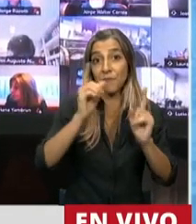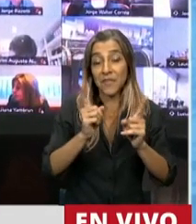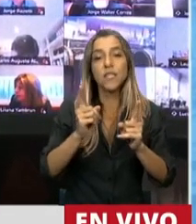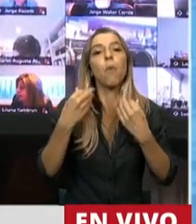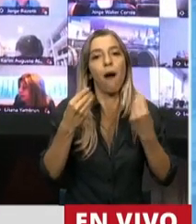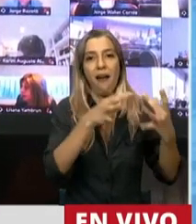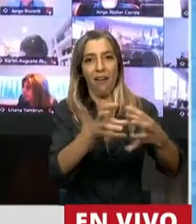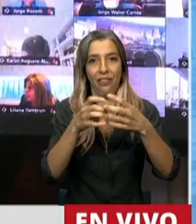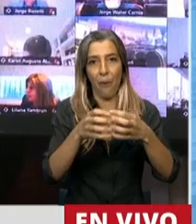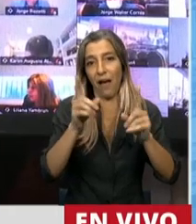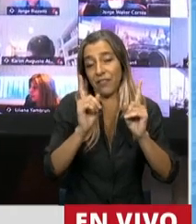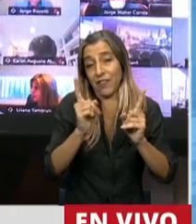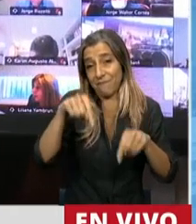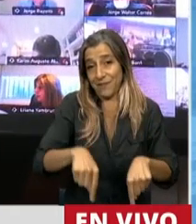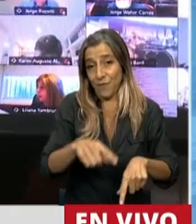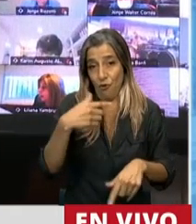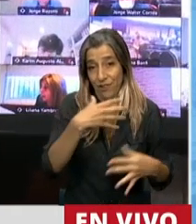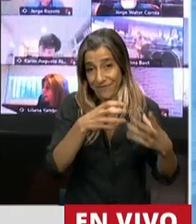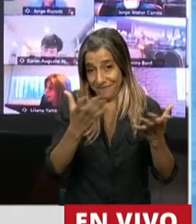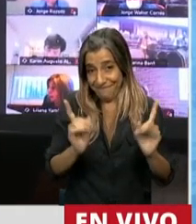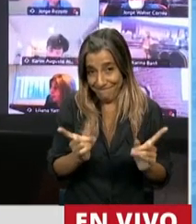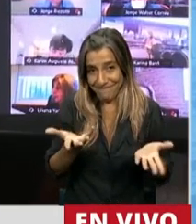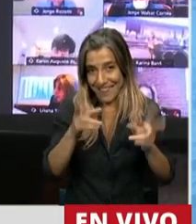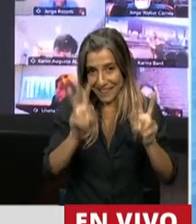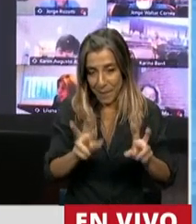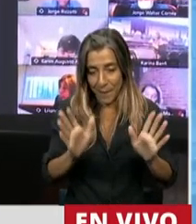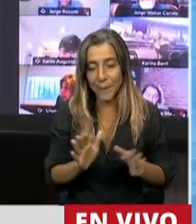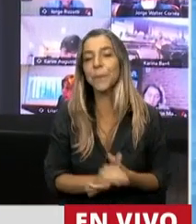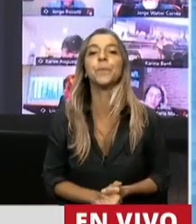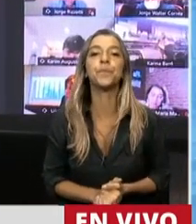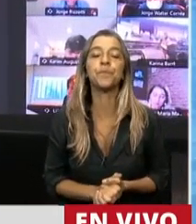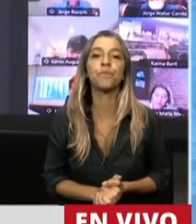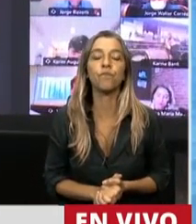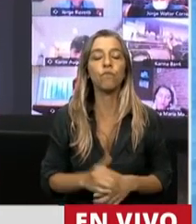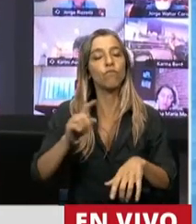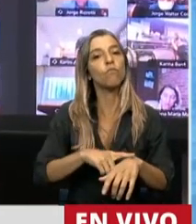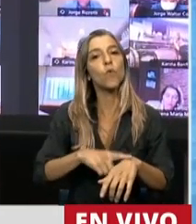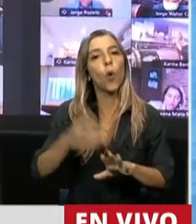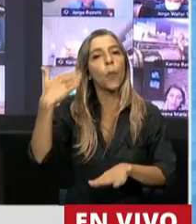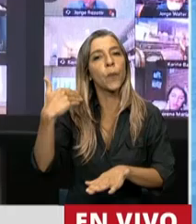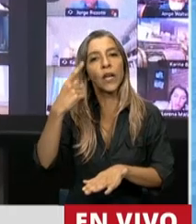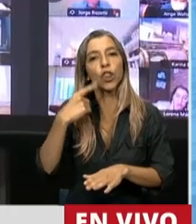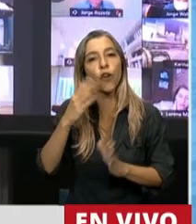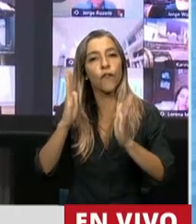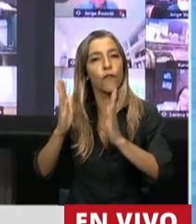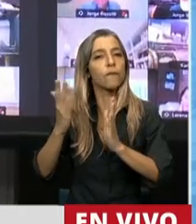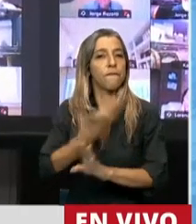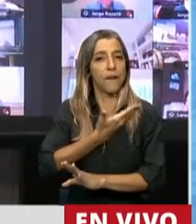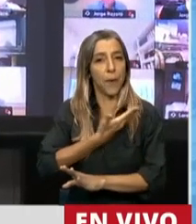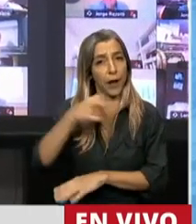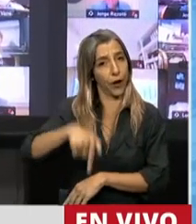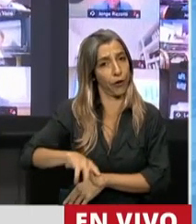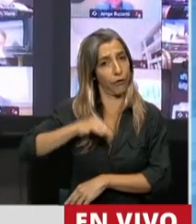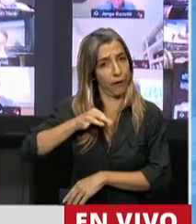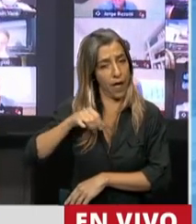discutiendo en este momento, señor Presidente. En el intermedio de esa fecha, en el mes de febrero de este